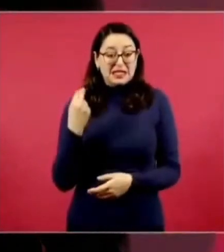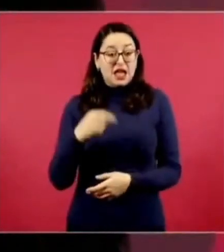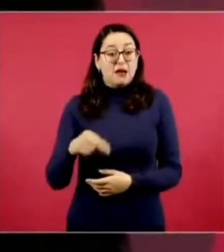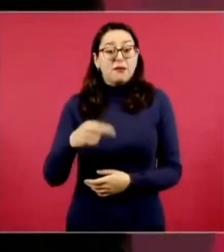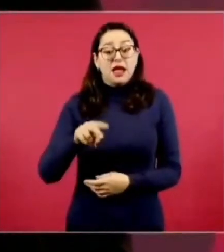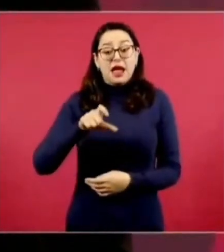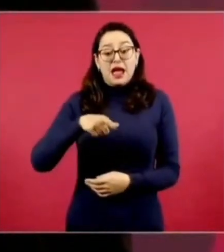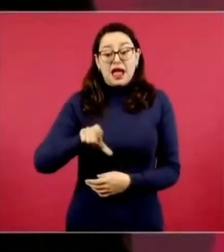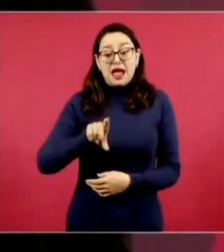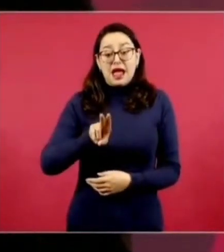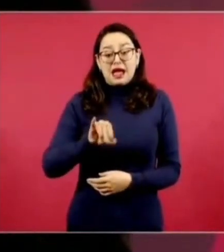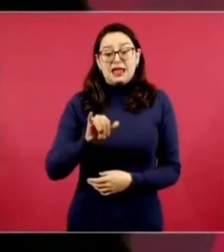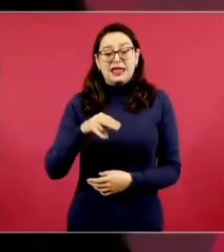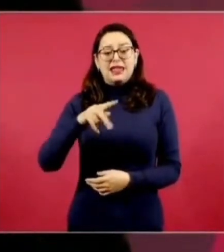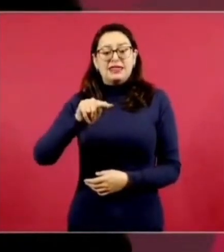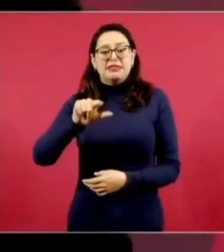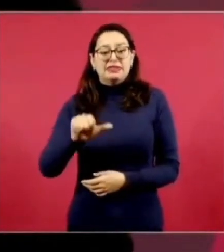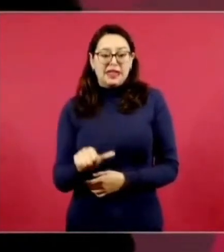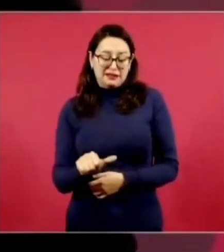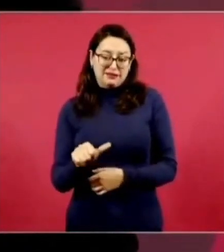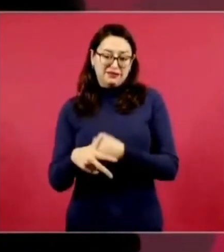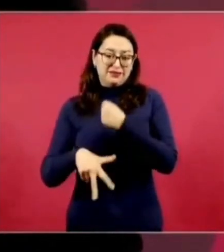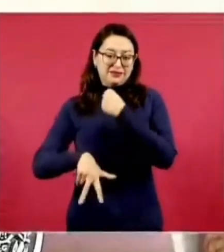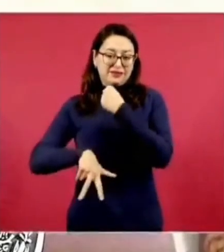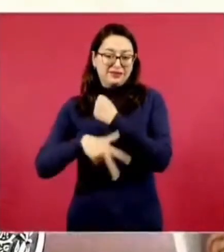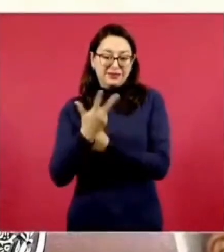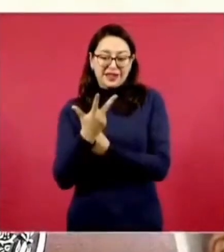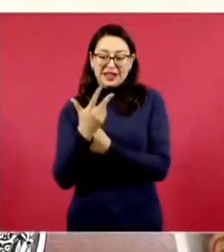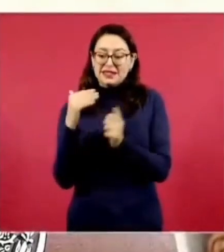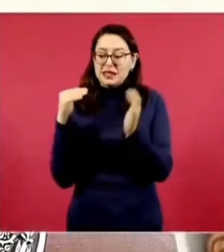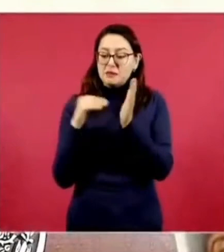13 mil metros cuadrados